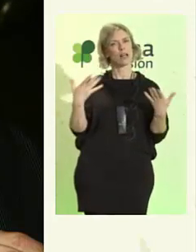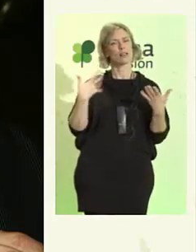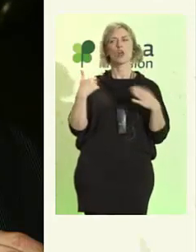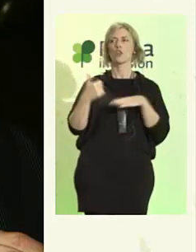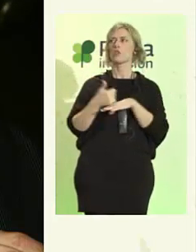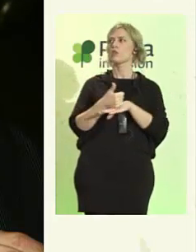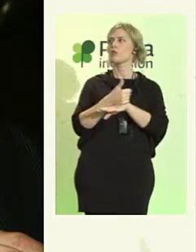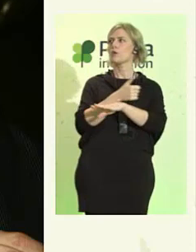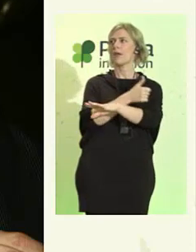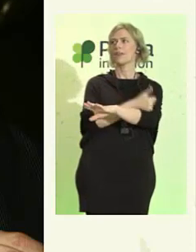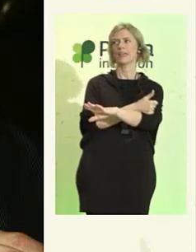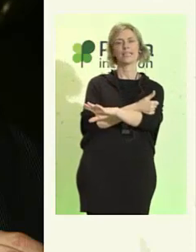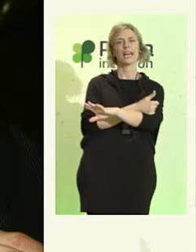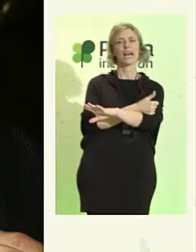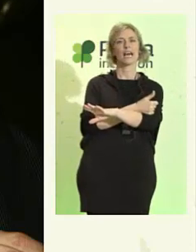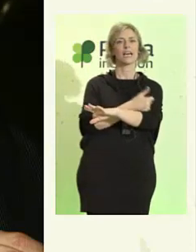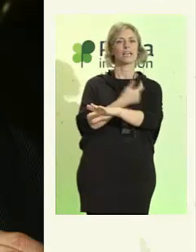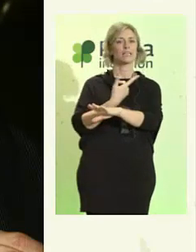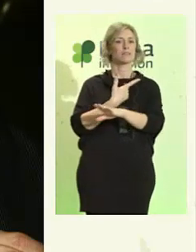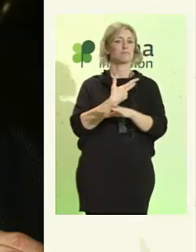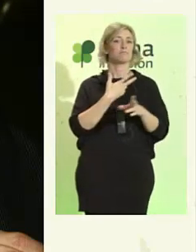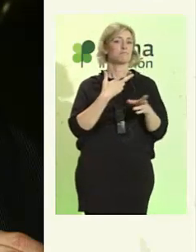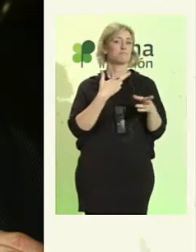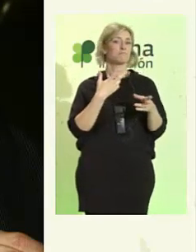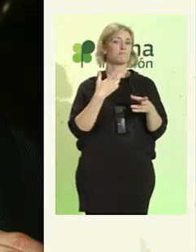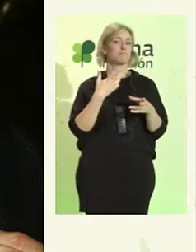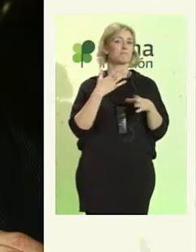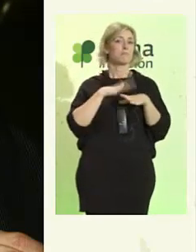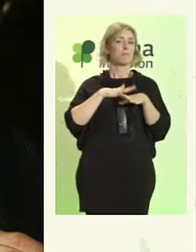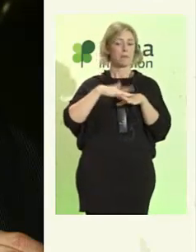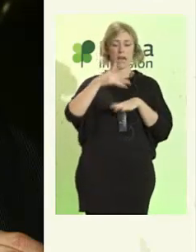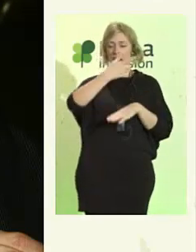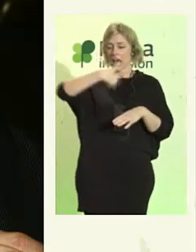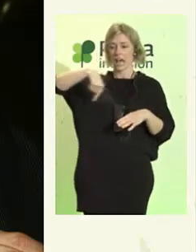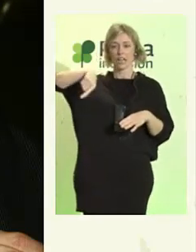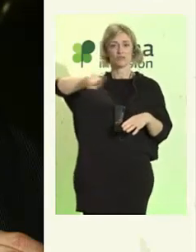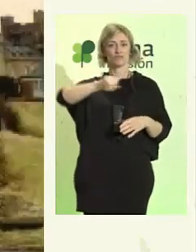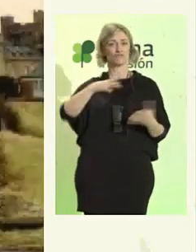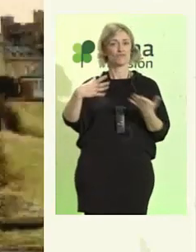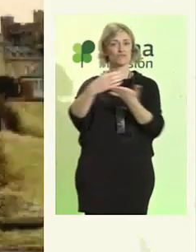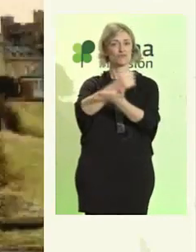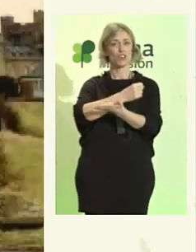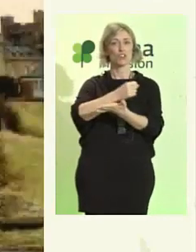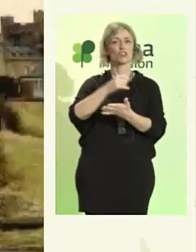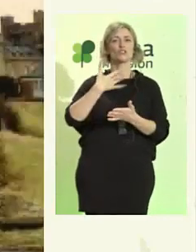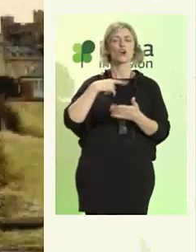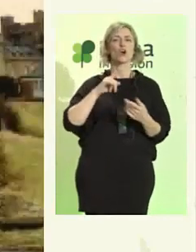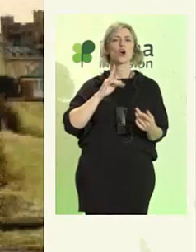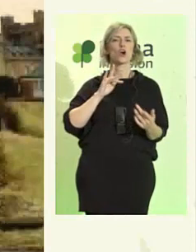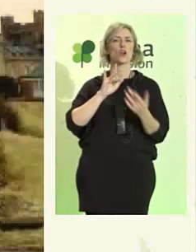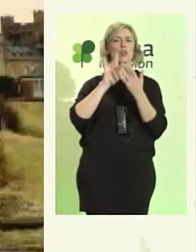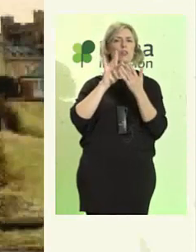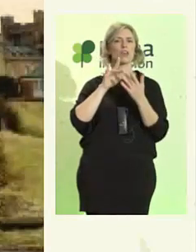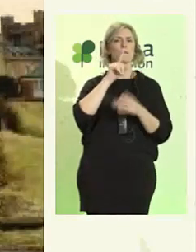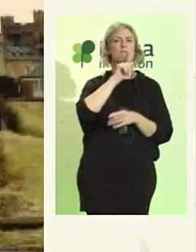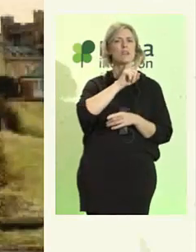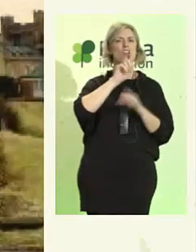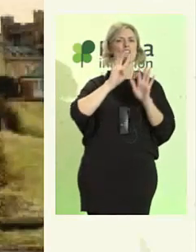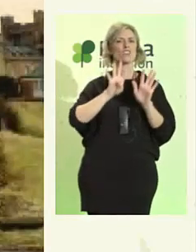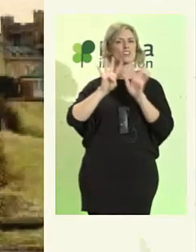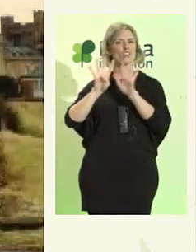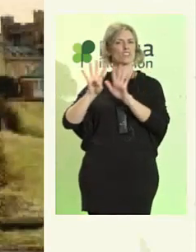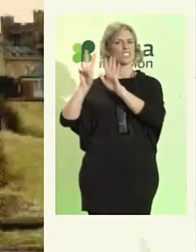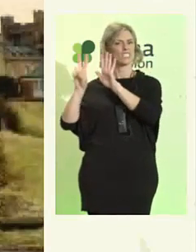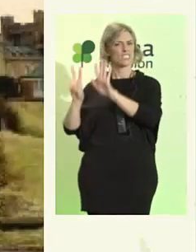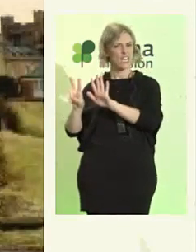a todos. Conocí a Patrick en 1997, si no me equivoco. Creo que por febrero. Él